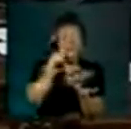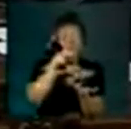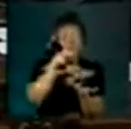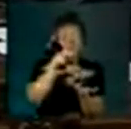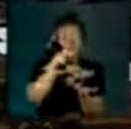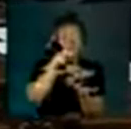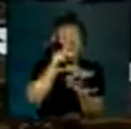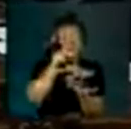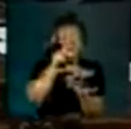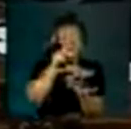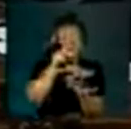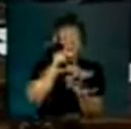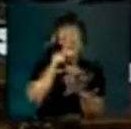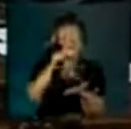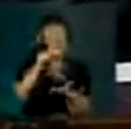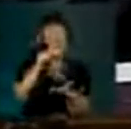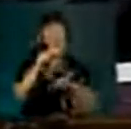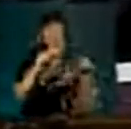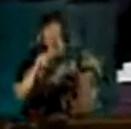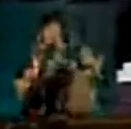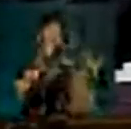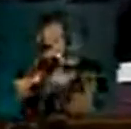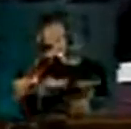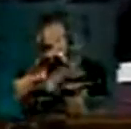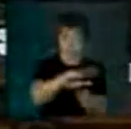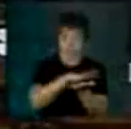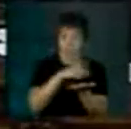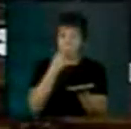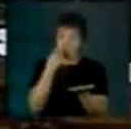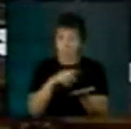operado con decisión y transparencia.